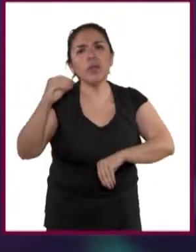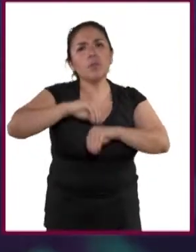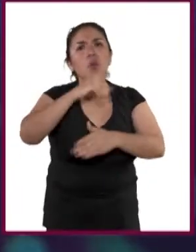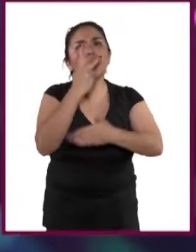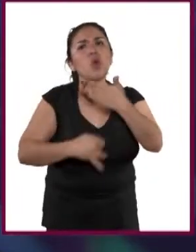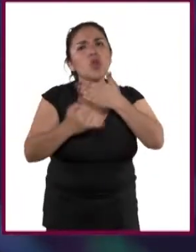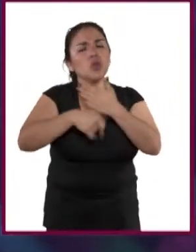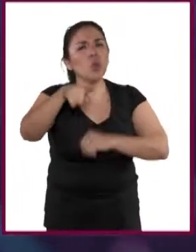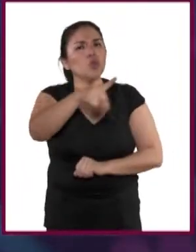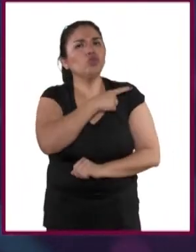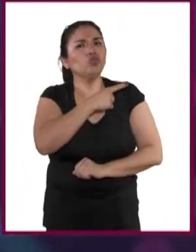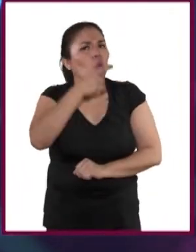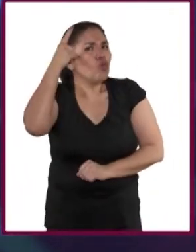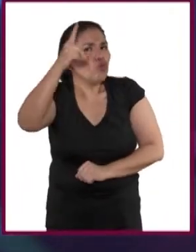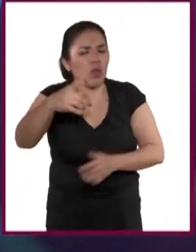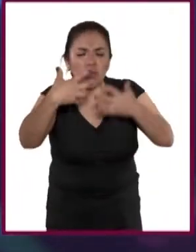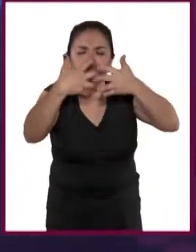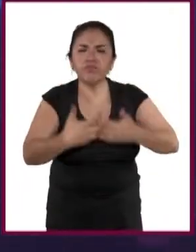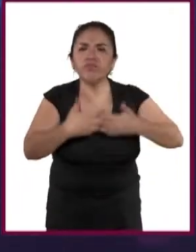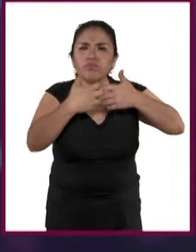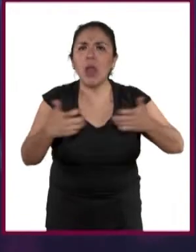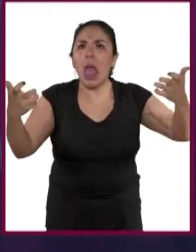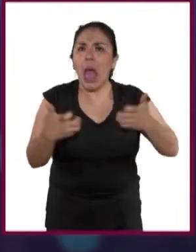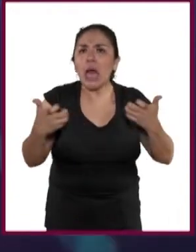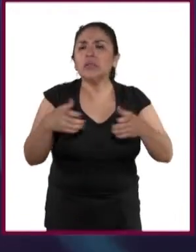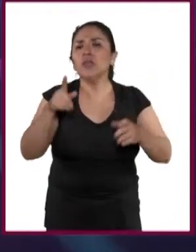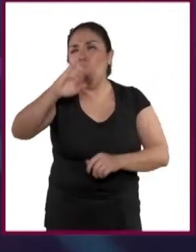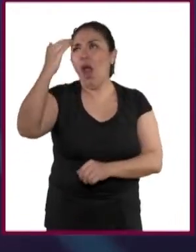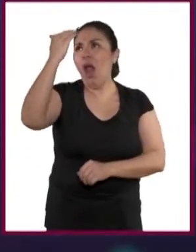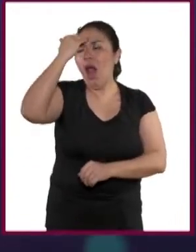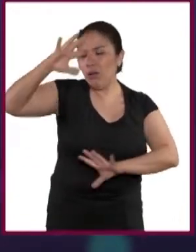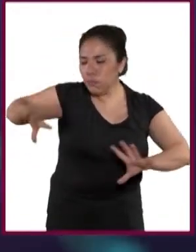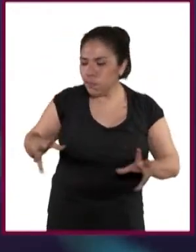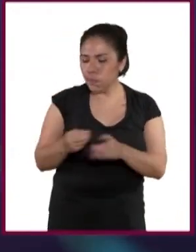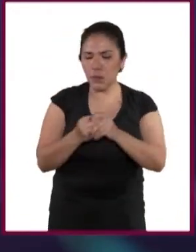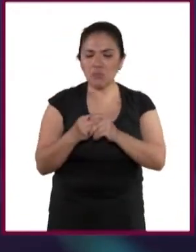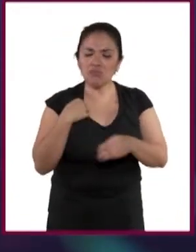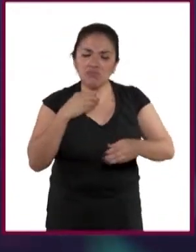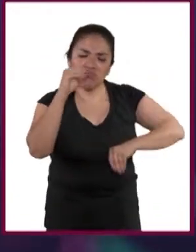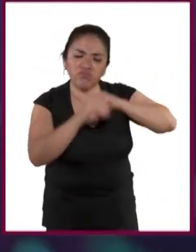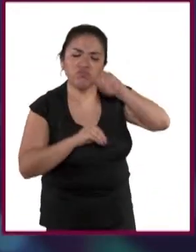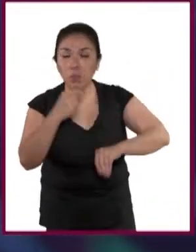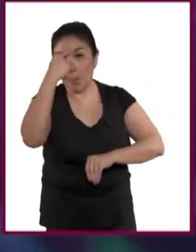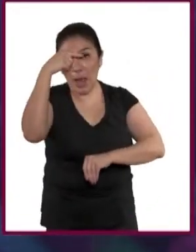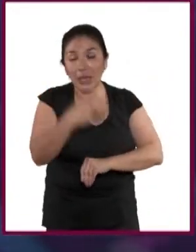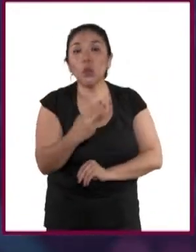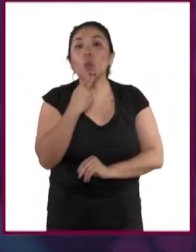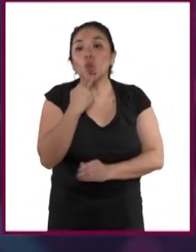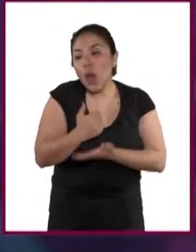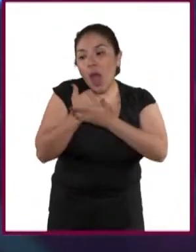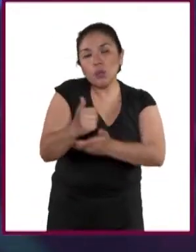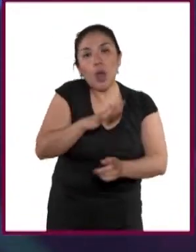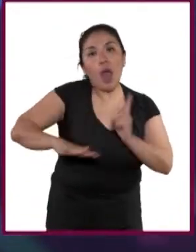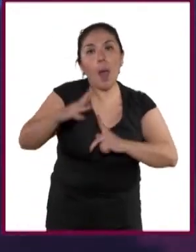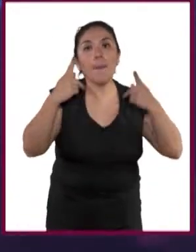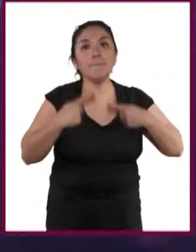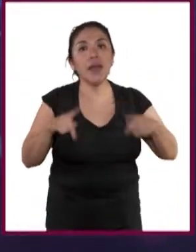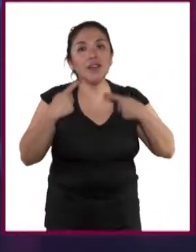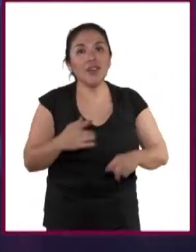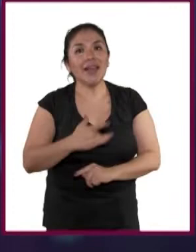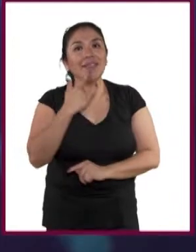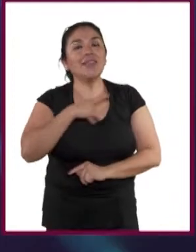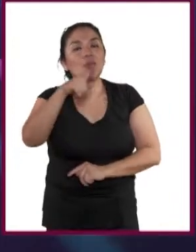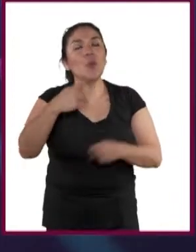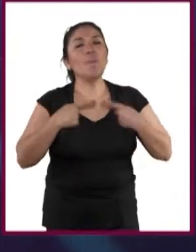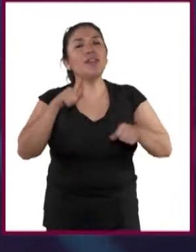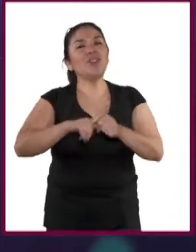independientes donde pongas en práctica todos tus conocimientos que sean útiles para la sociedad y fuente de satisfacción